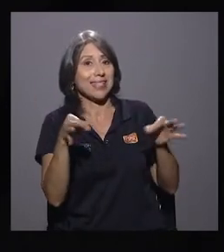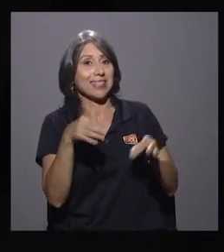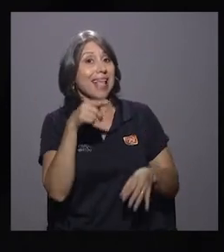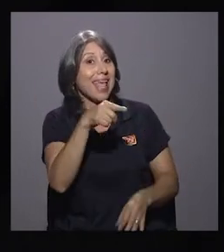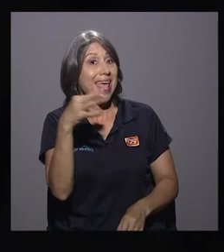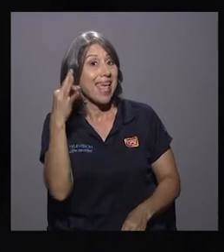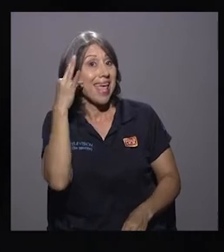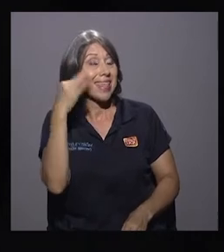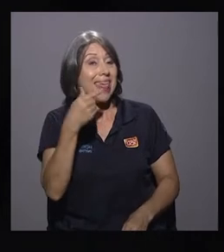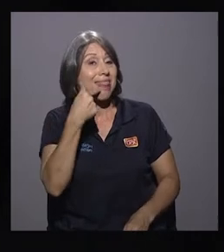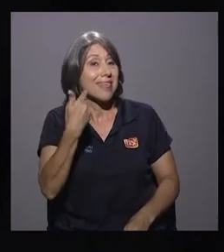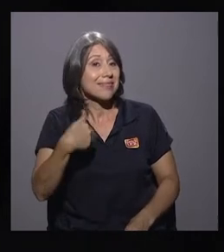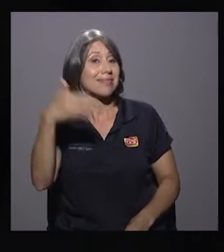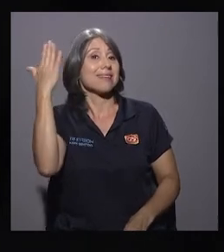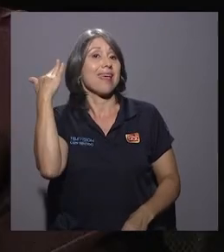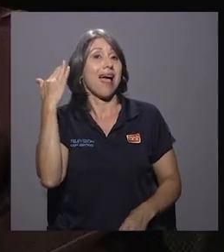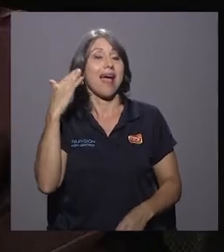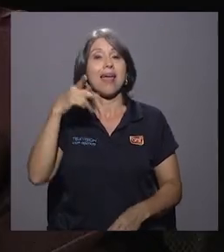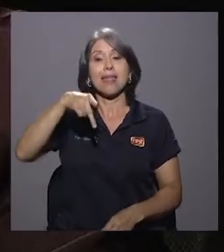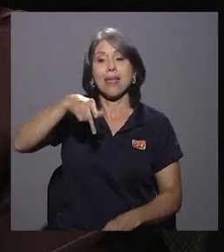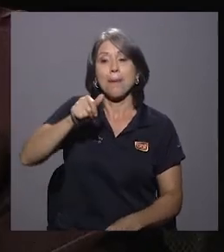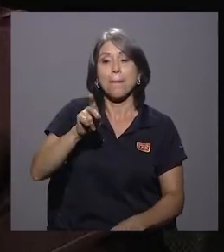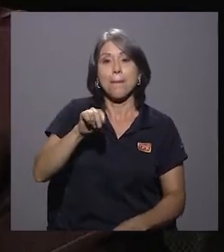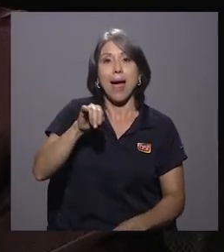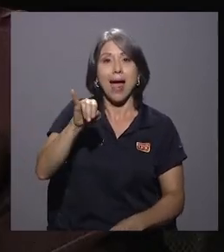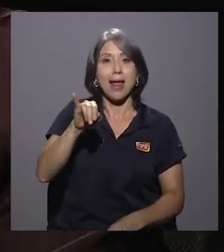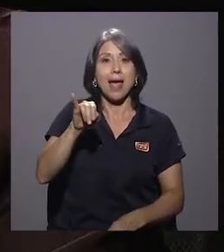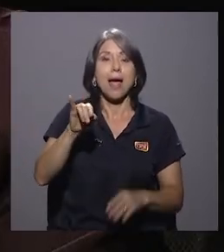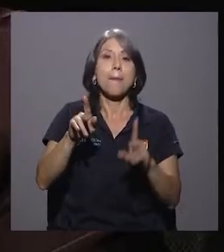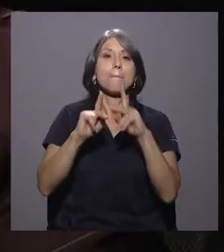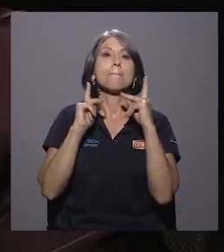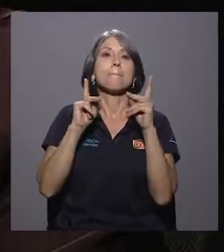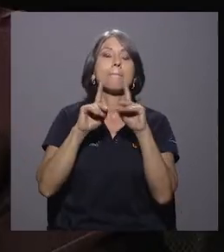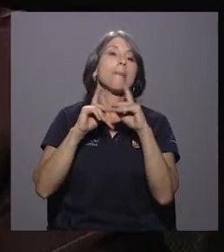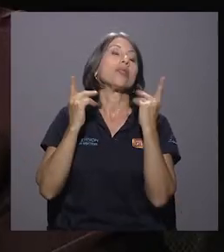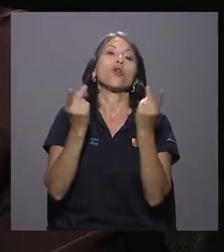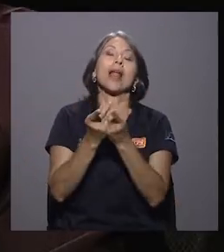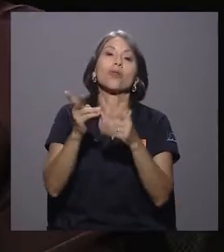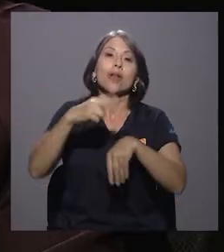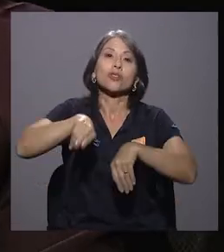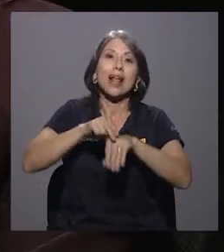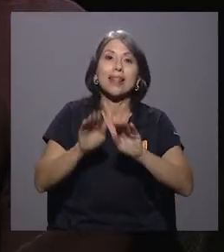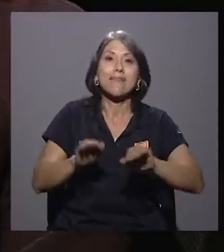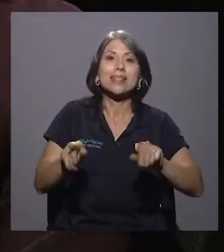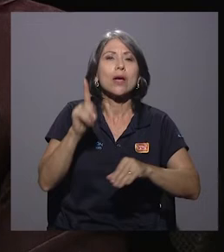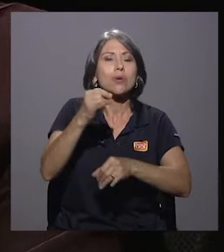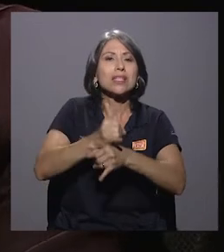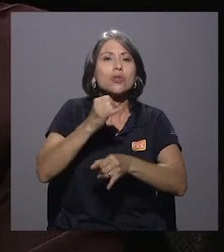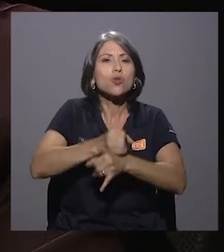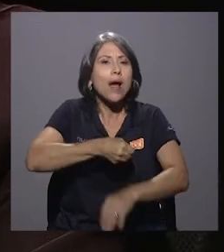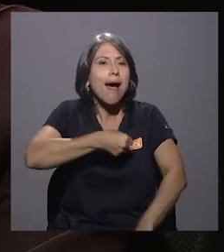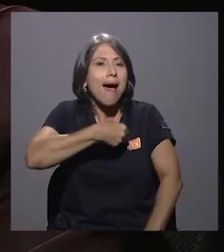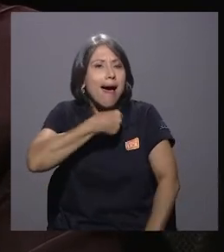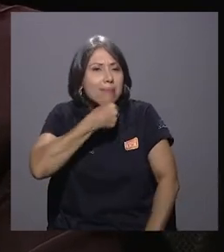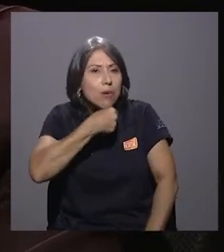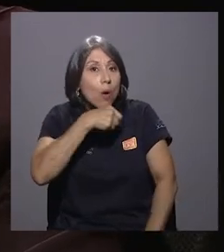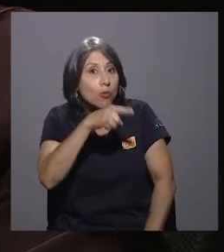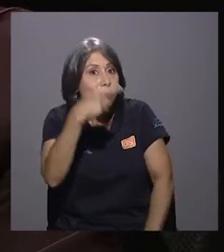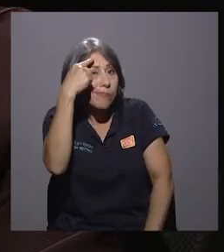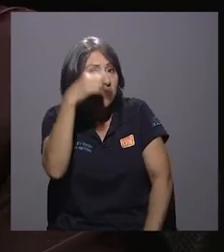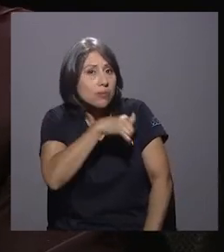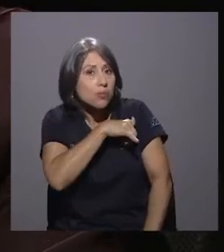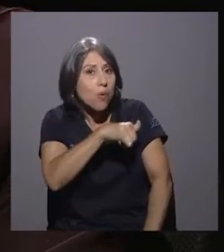el Patronato Nacional de la Infancia es una institución anticuada. ¿Usted coincide con eso? Bueno, yo no hago